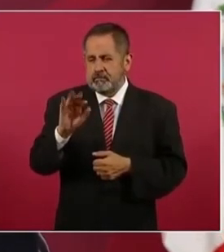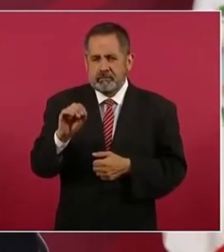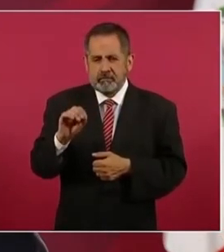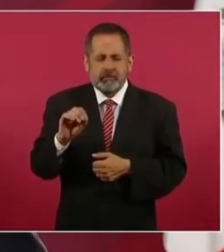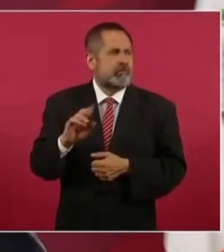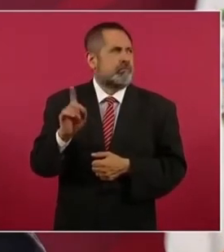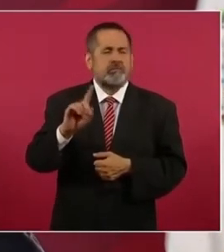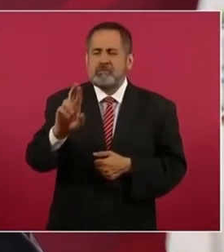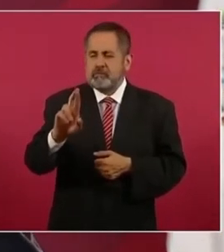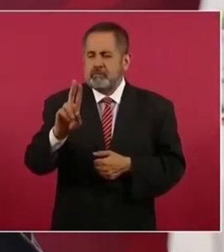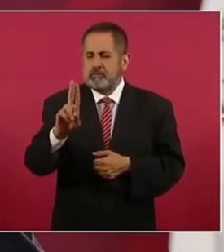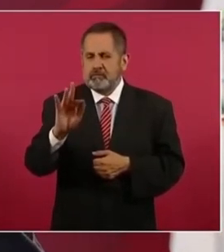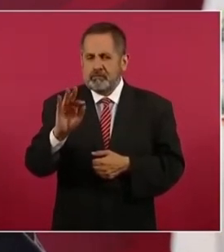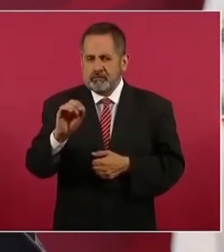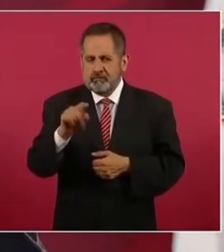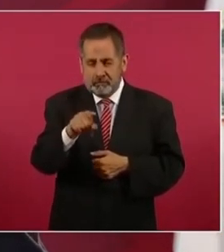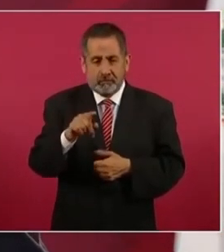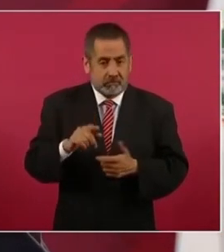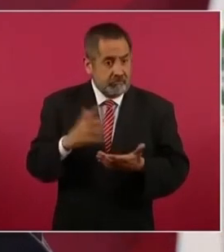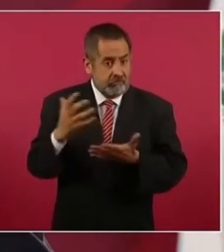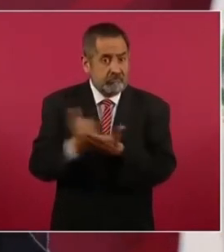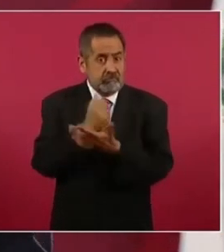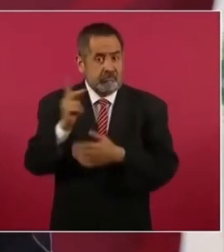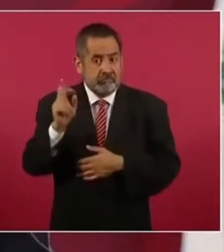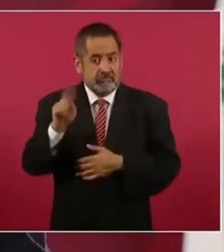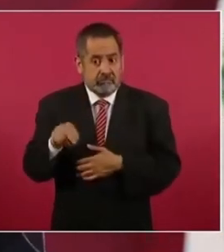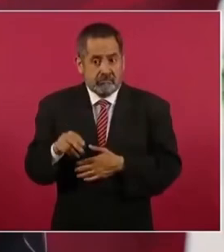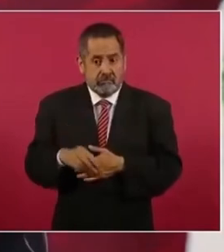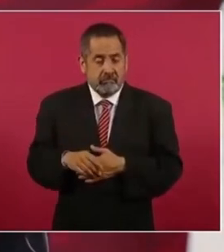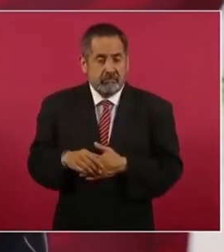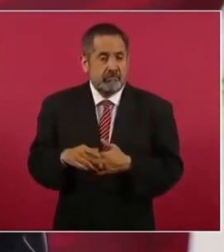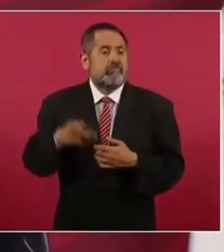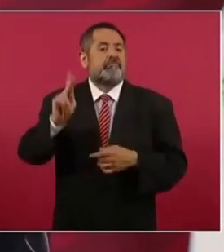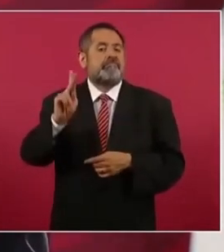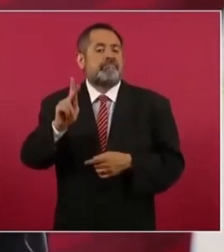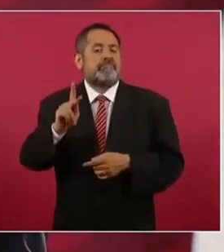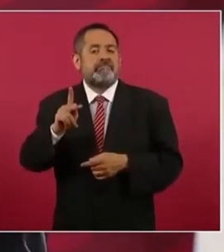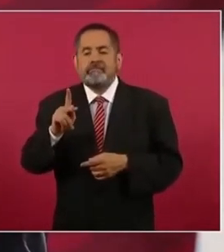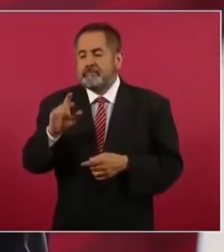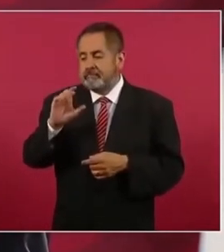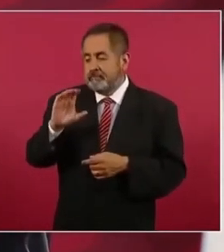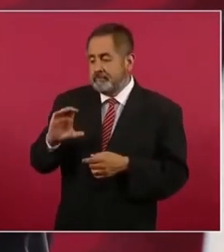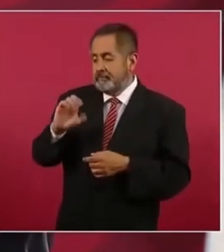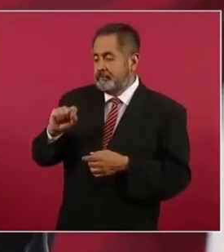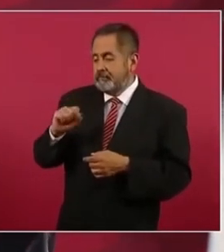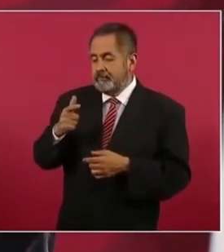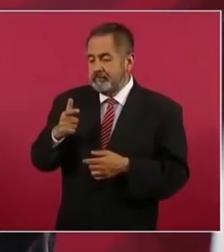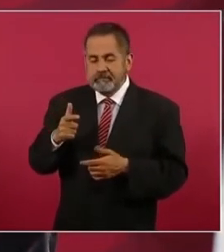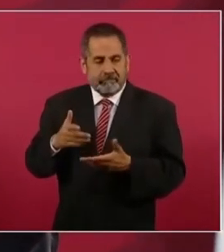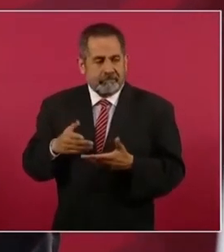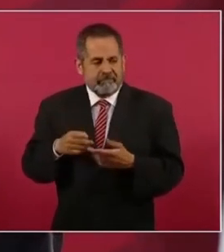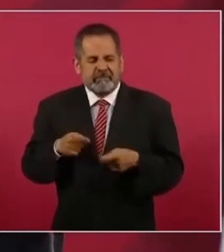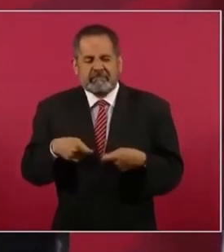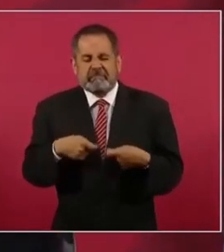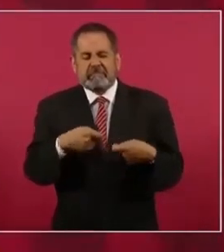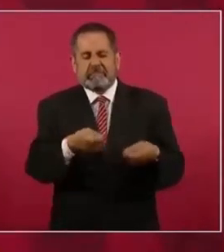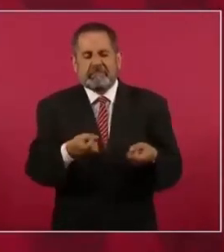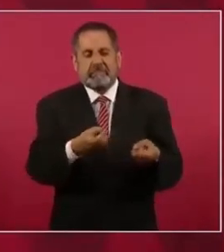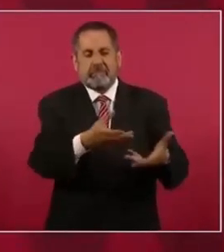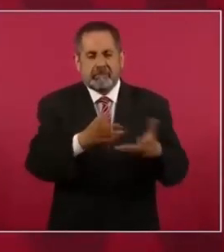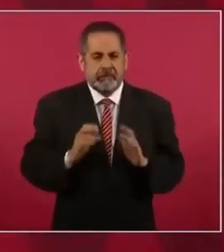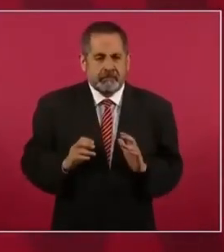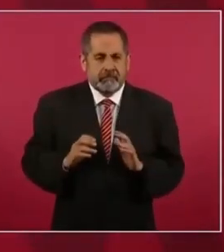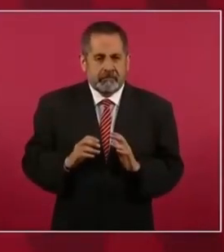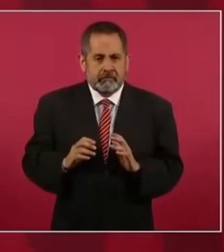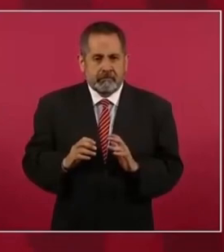Rulfo Apple porque Salinas lo permitió porque no le metió